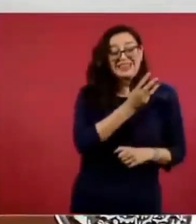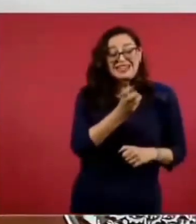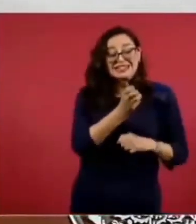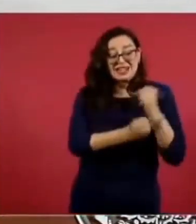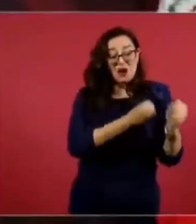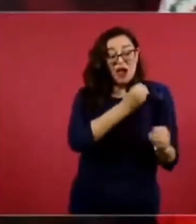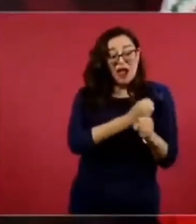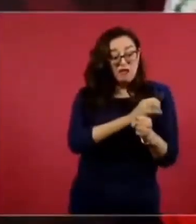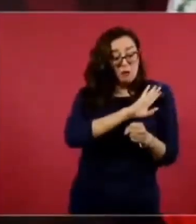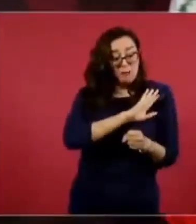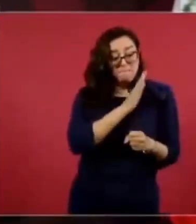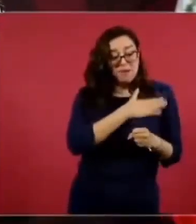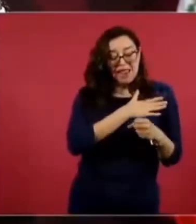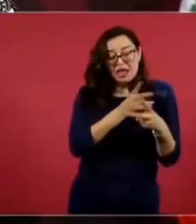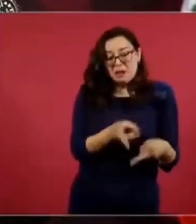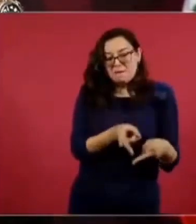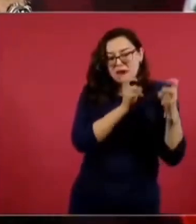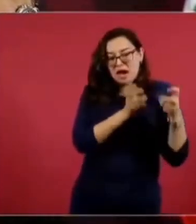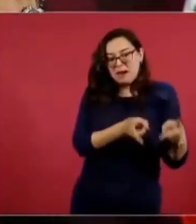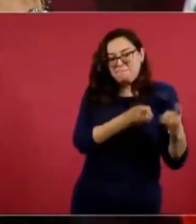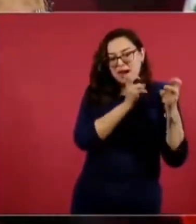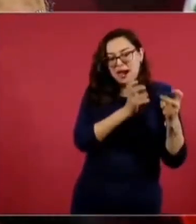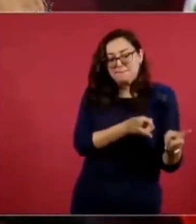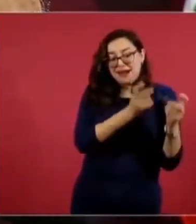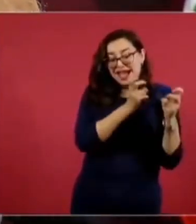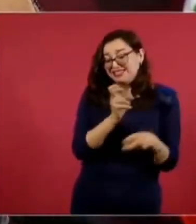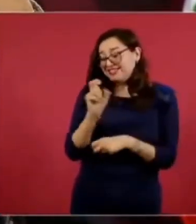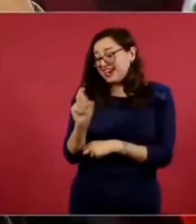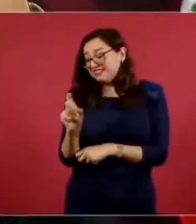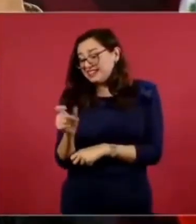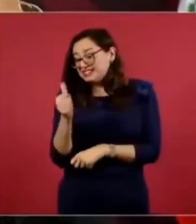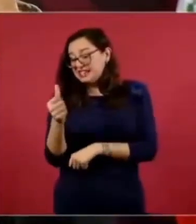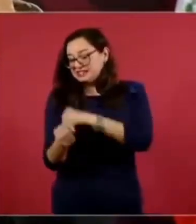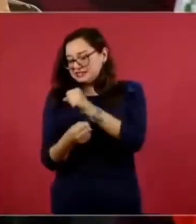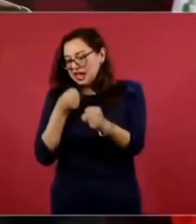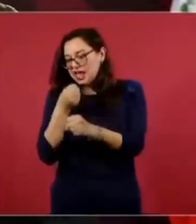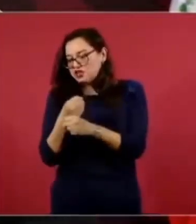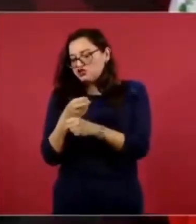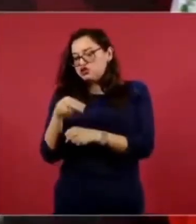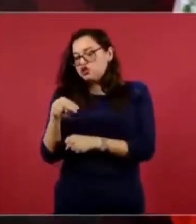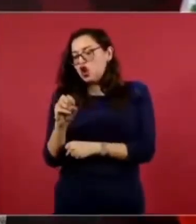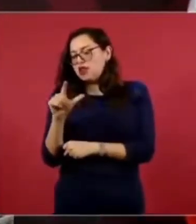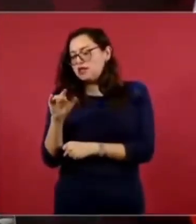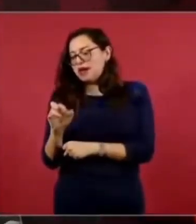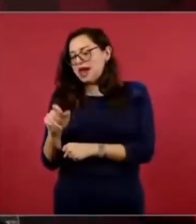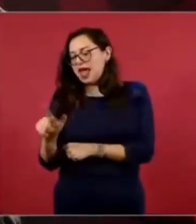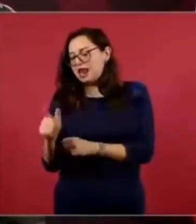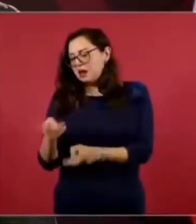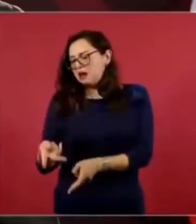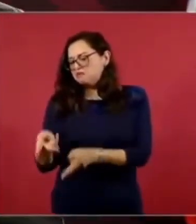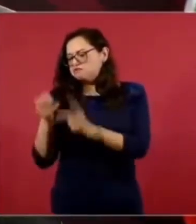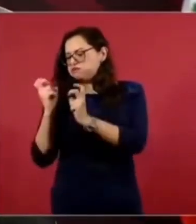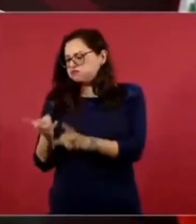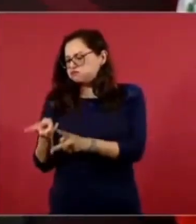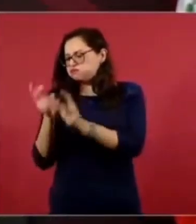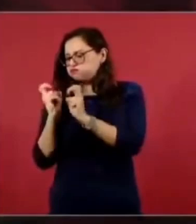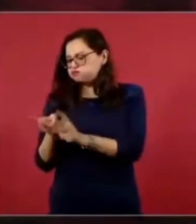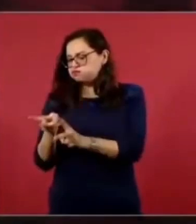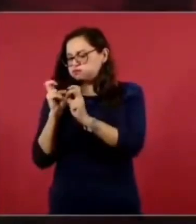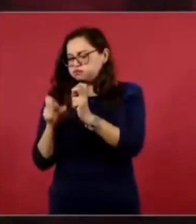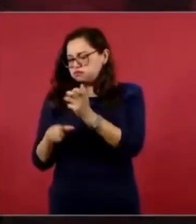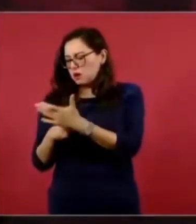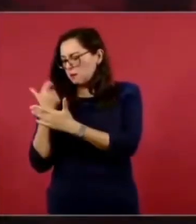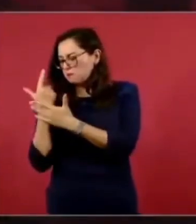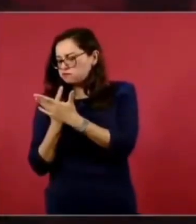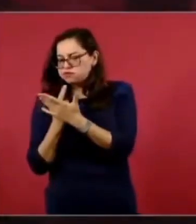se extrajo